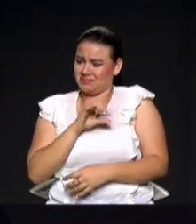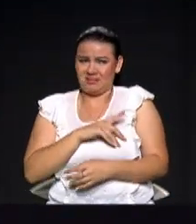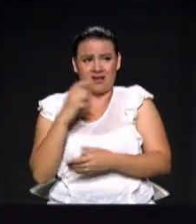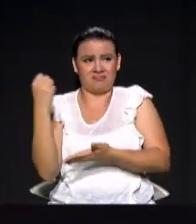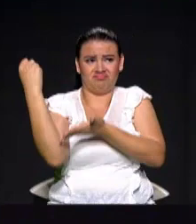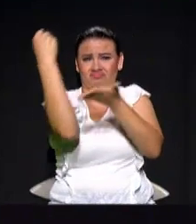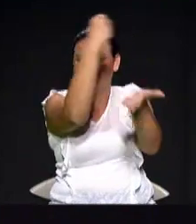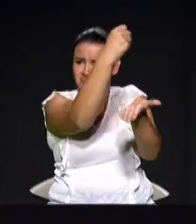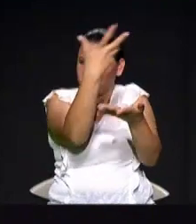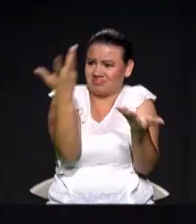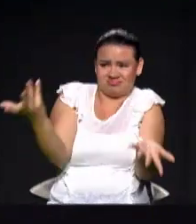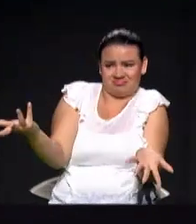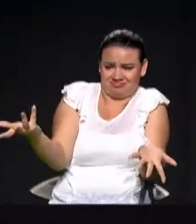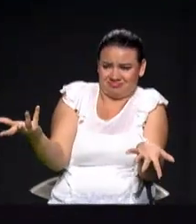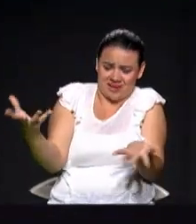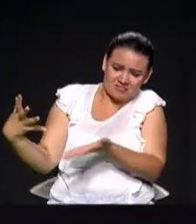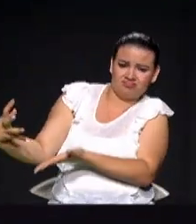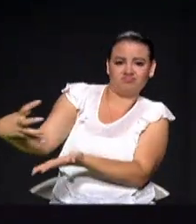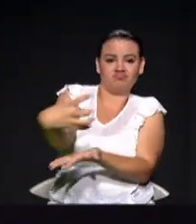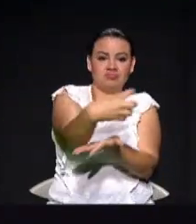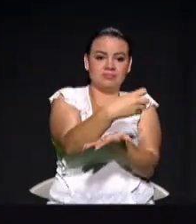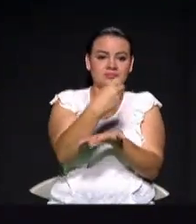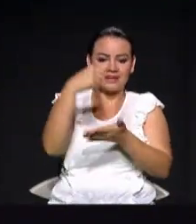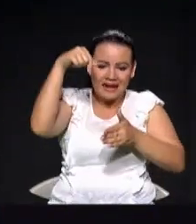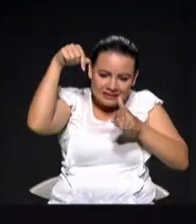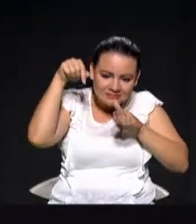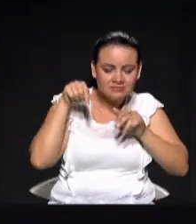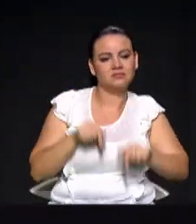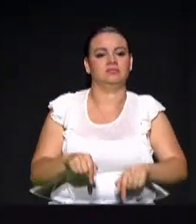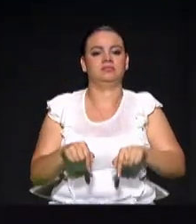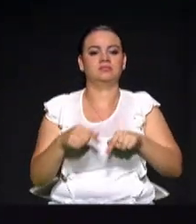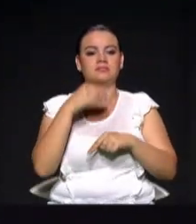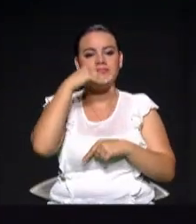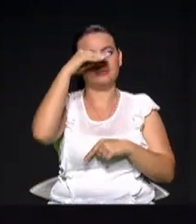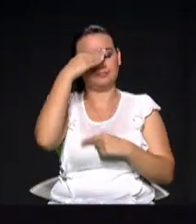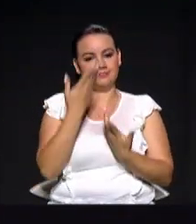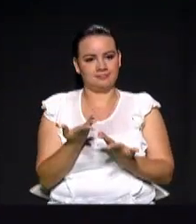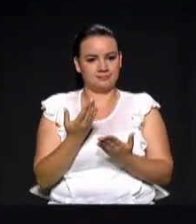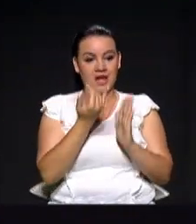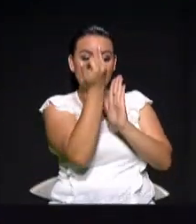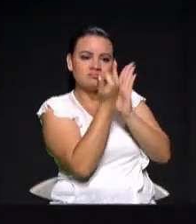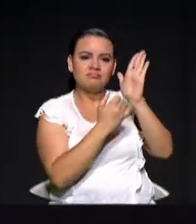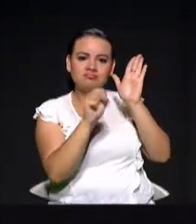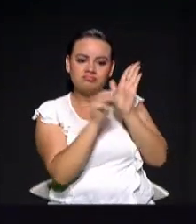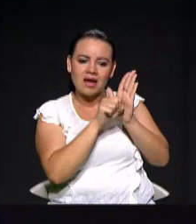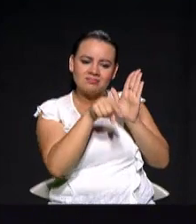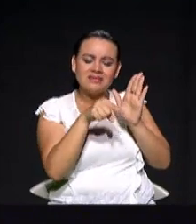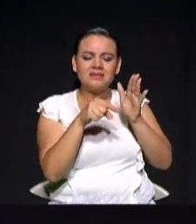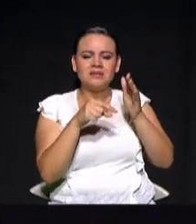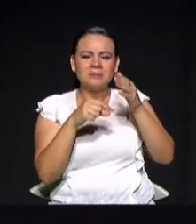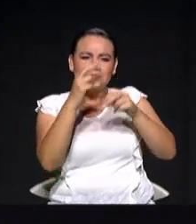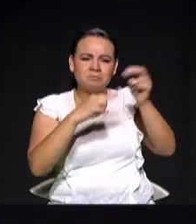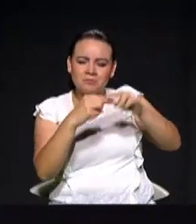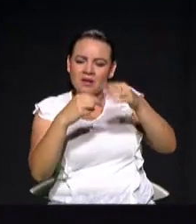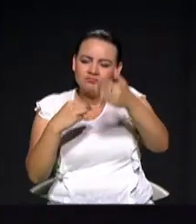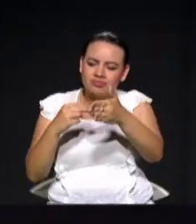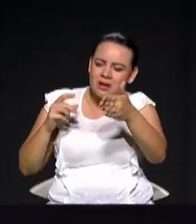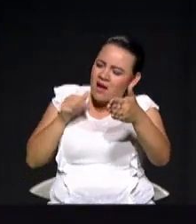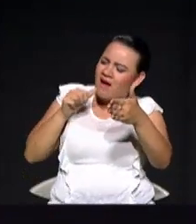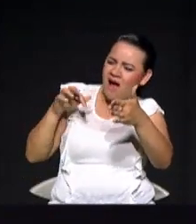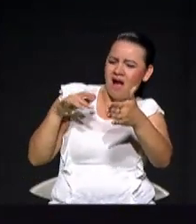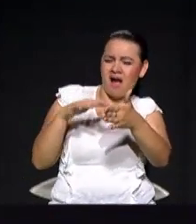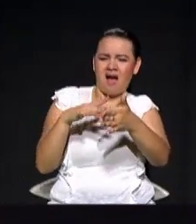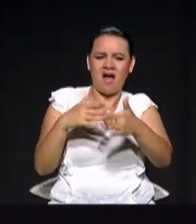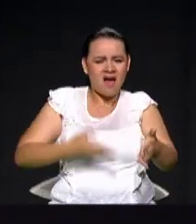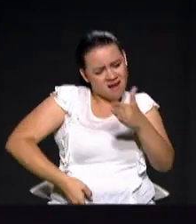para que se vea la inversión, pero en la ciudad de Medellín. Hidroituango, vamos a continuarlo y vamos a terminarlo rápido. Esos no son otros